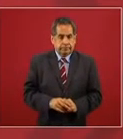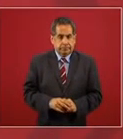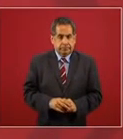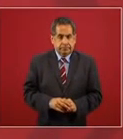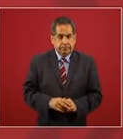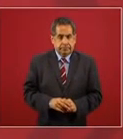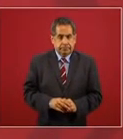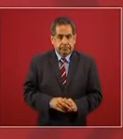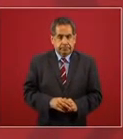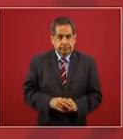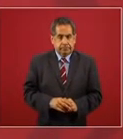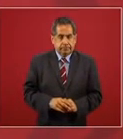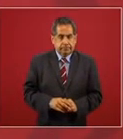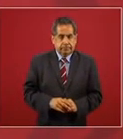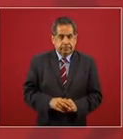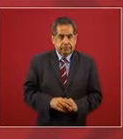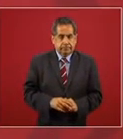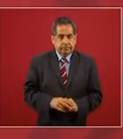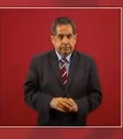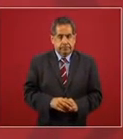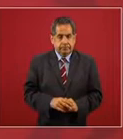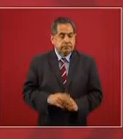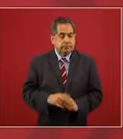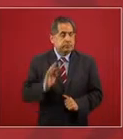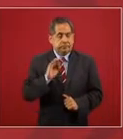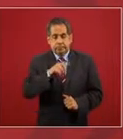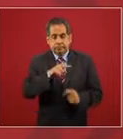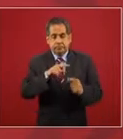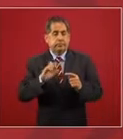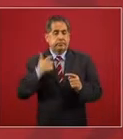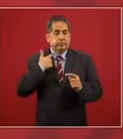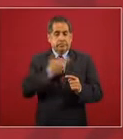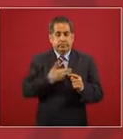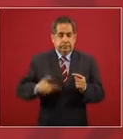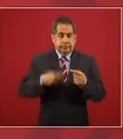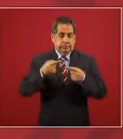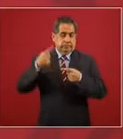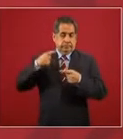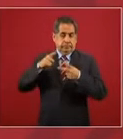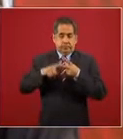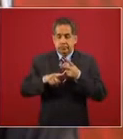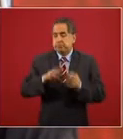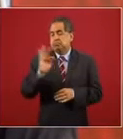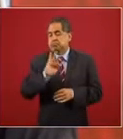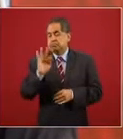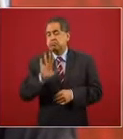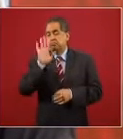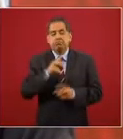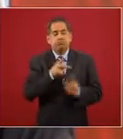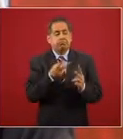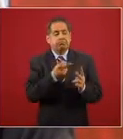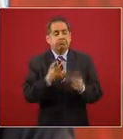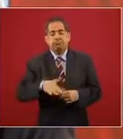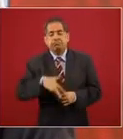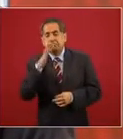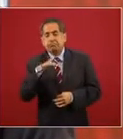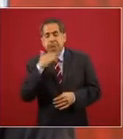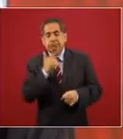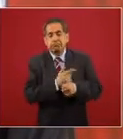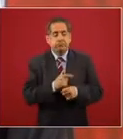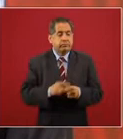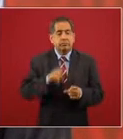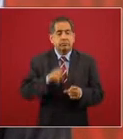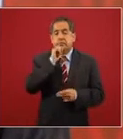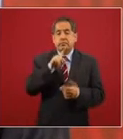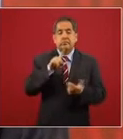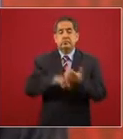en posibles actos de corrupción también a servidores